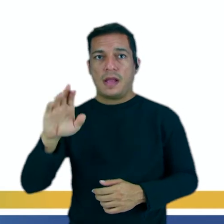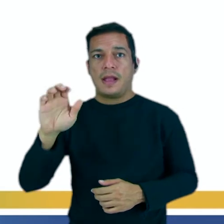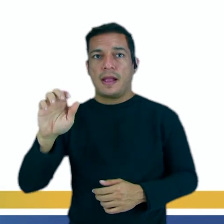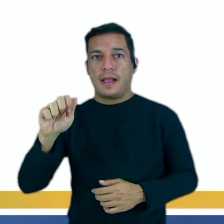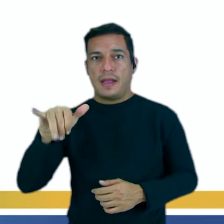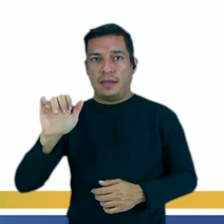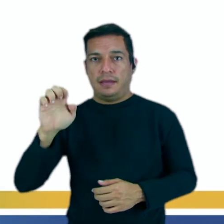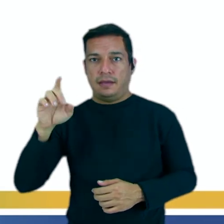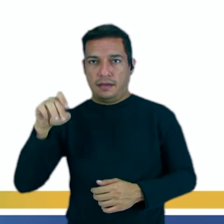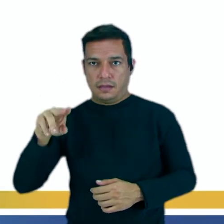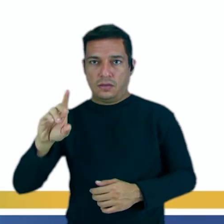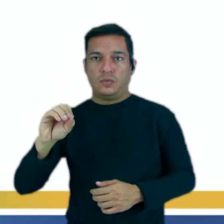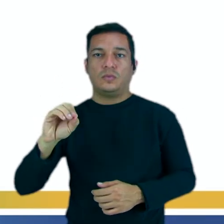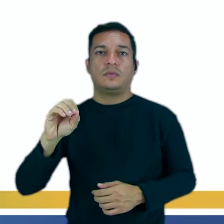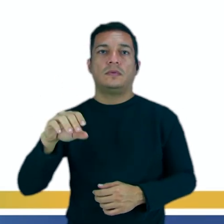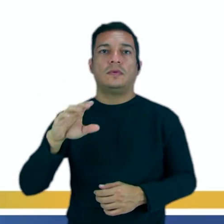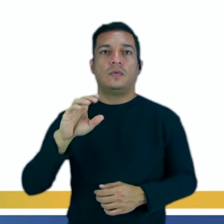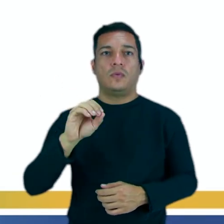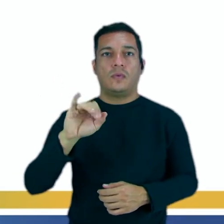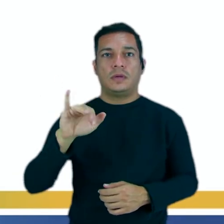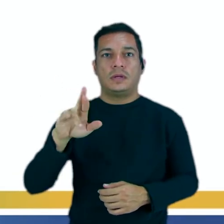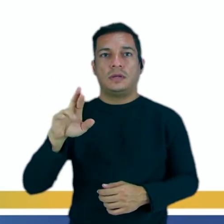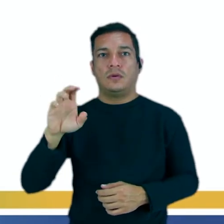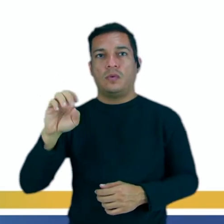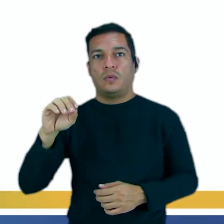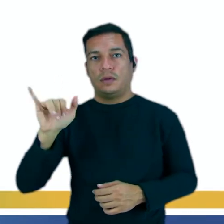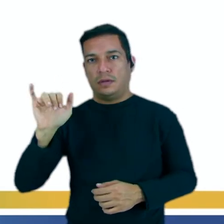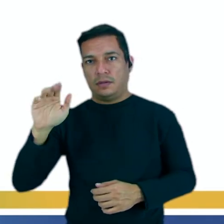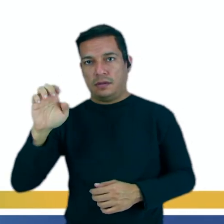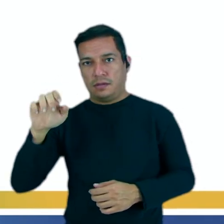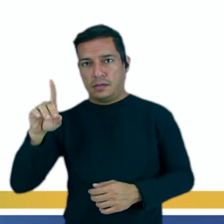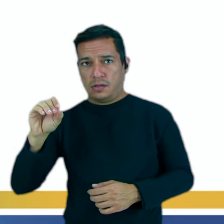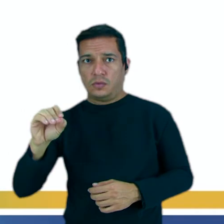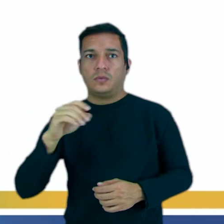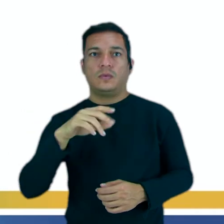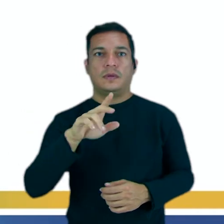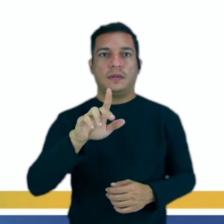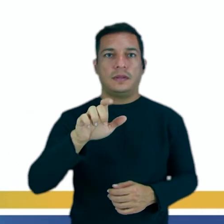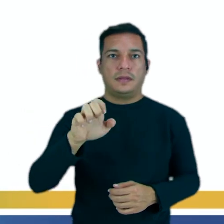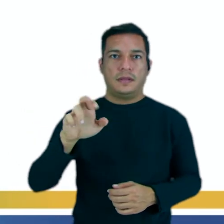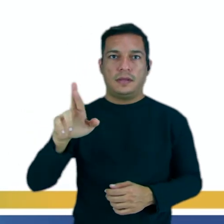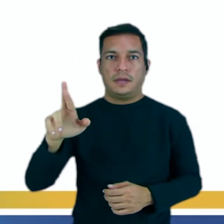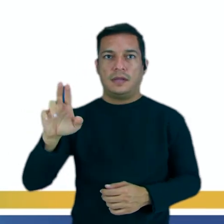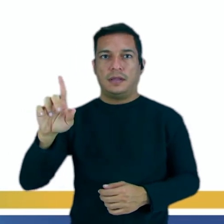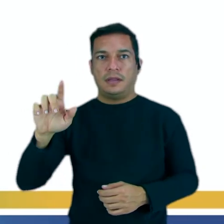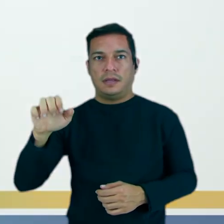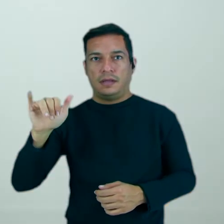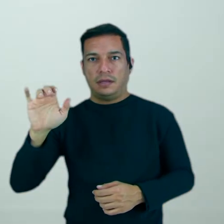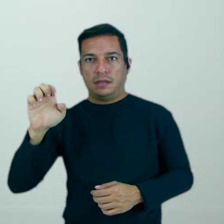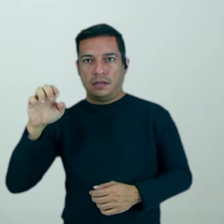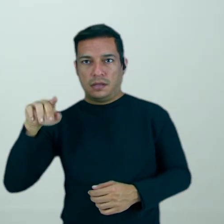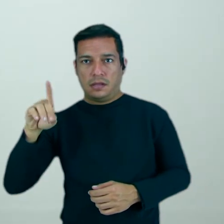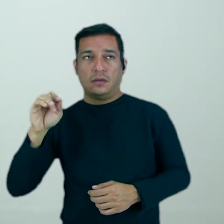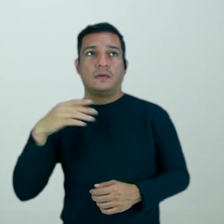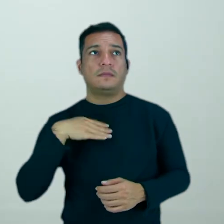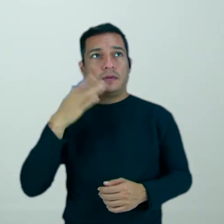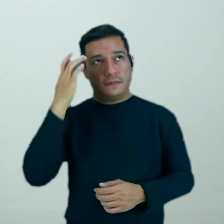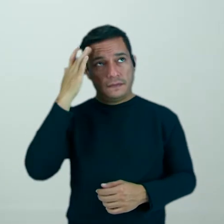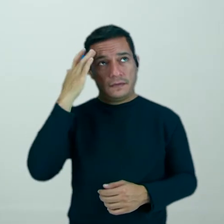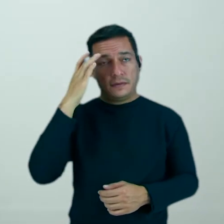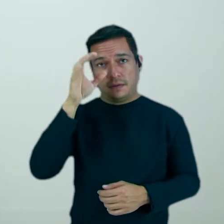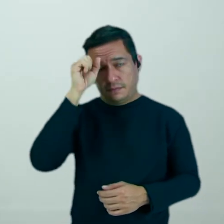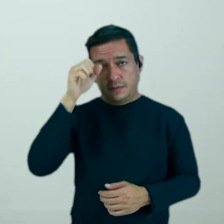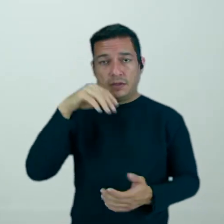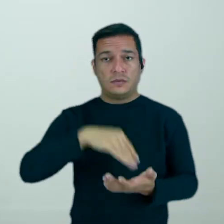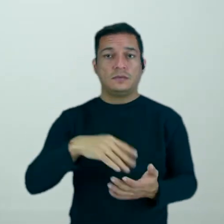cayendo, ¿sí? Oír, oyendo. O leer, leyendo, ¿sí? Para facilitar aprender esta